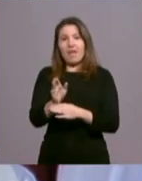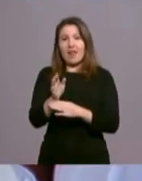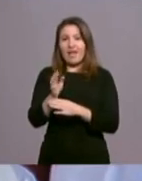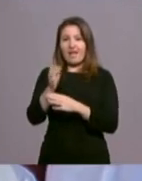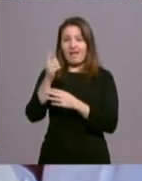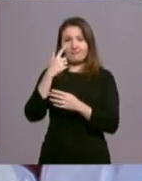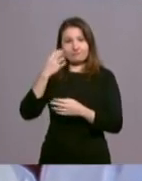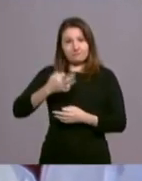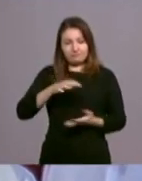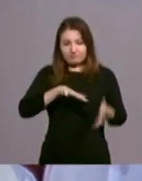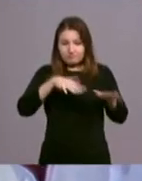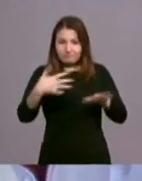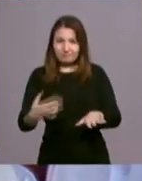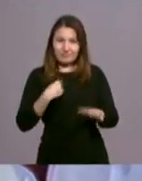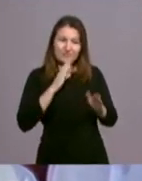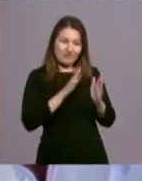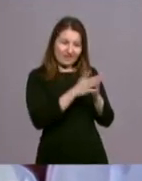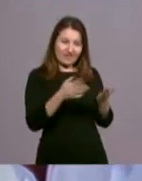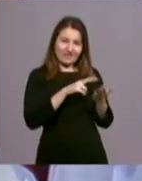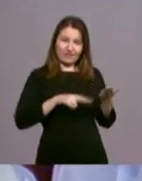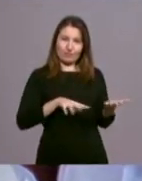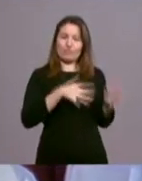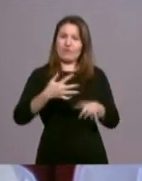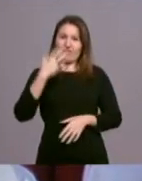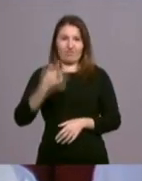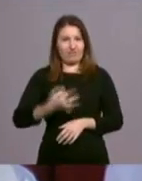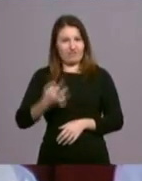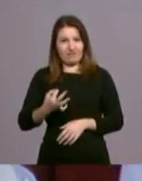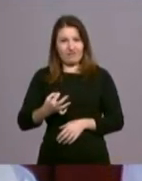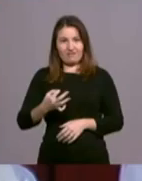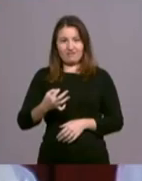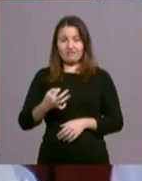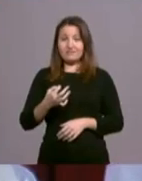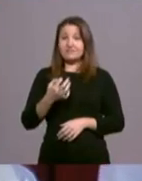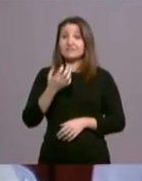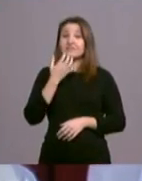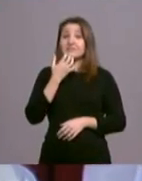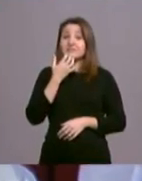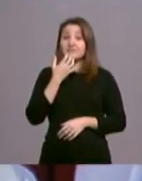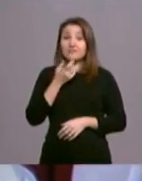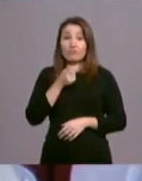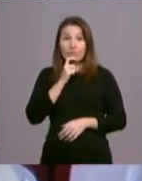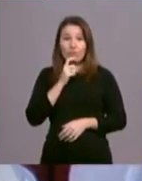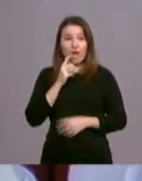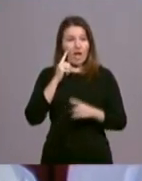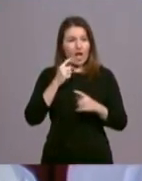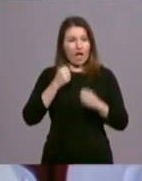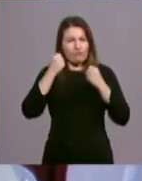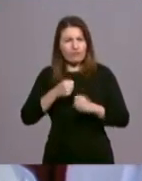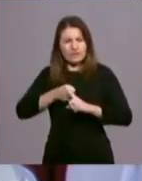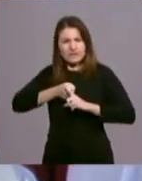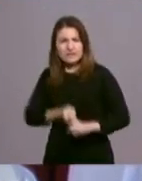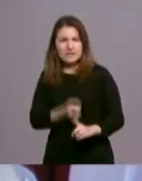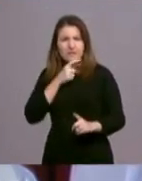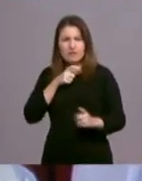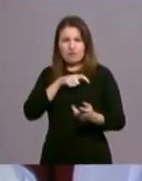esa página de Evangelio que no se hace verdad, pues eso, a la fuerza o con armas